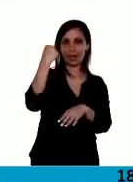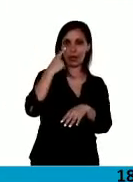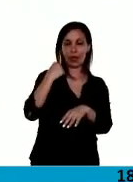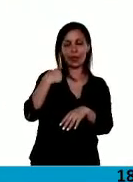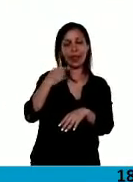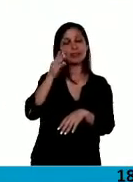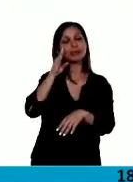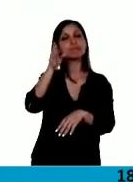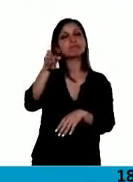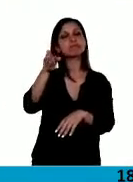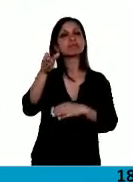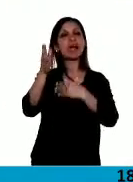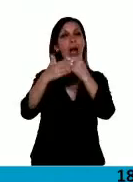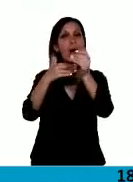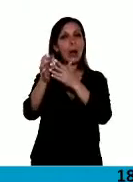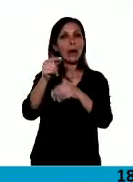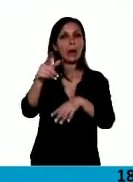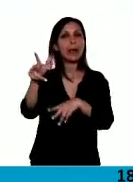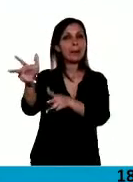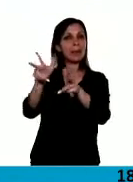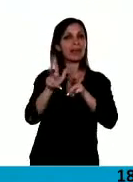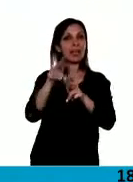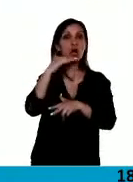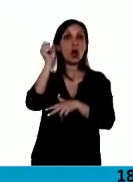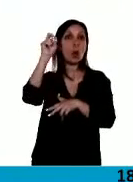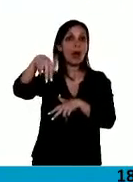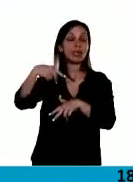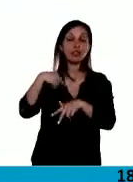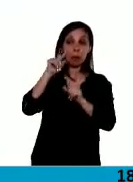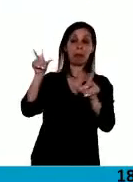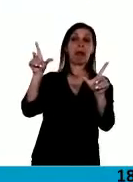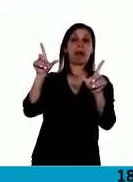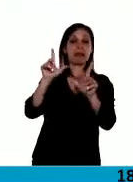me dijo con mucha alegría, me llamó la atención